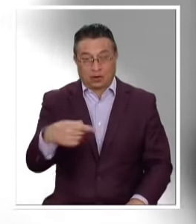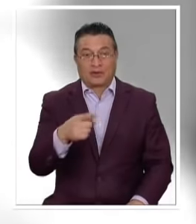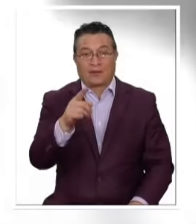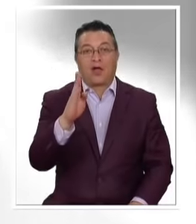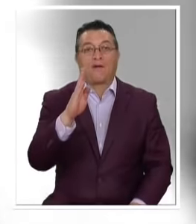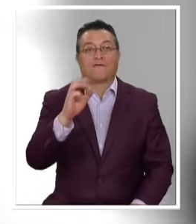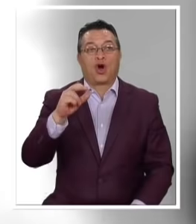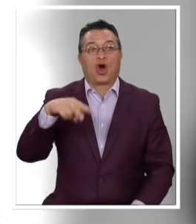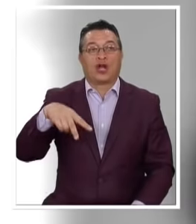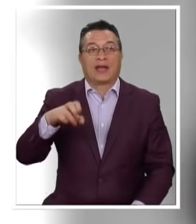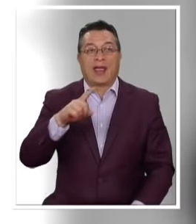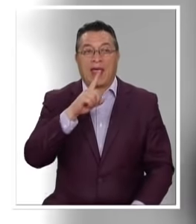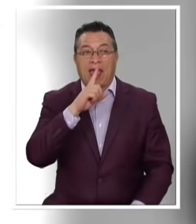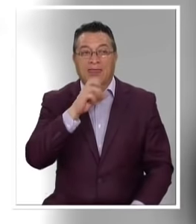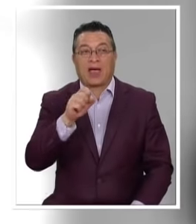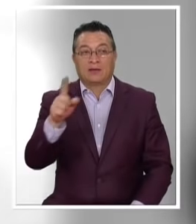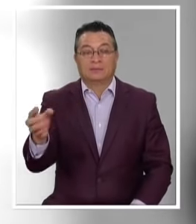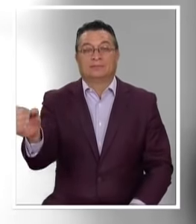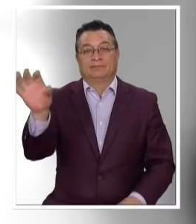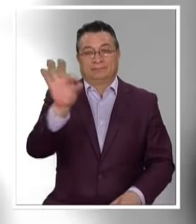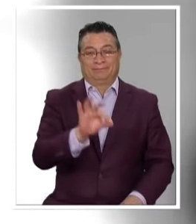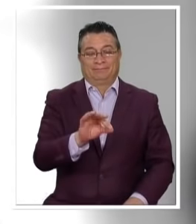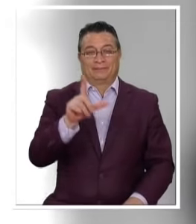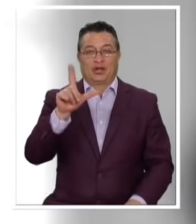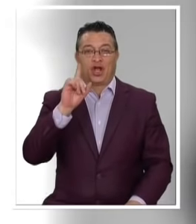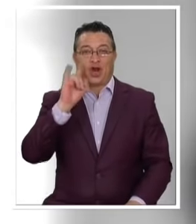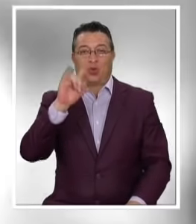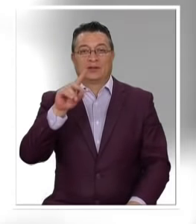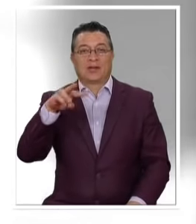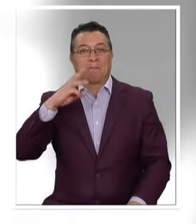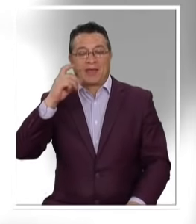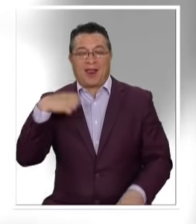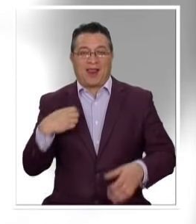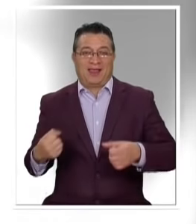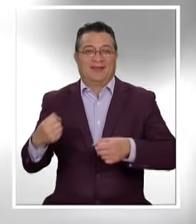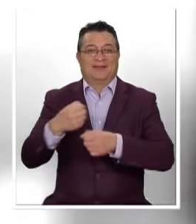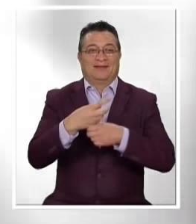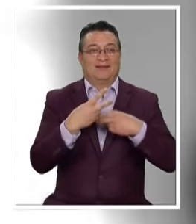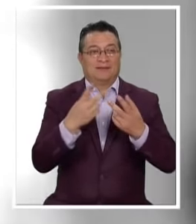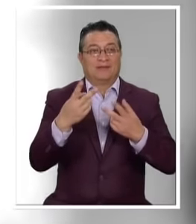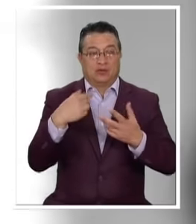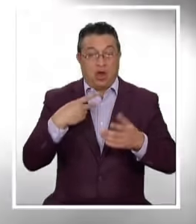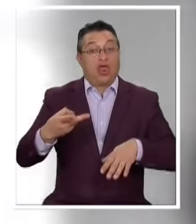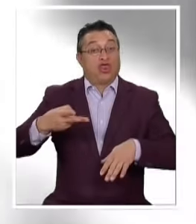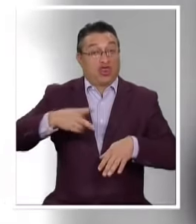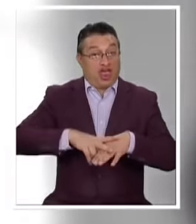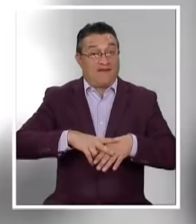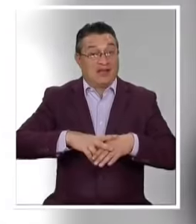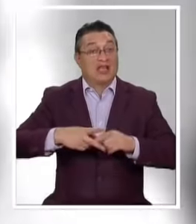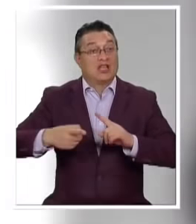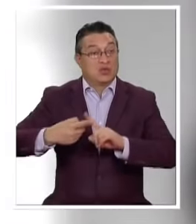Diego Boneta Y quien se ponga En la piel del sol De México En esta entrega También enfrenta Un doble desafío